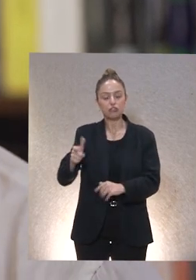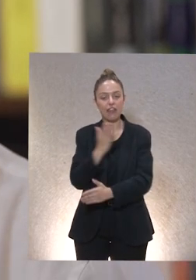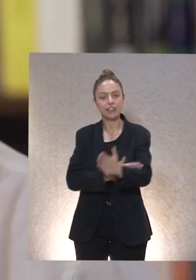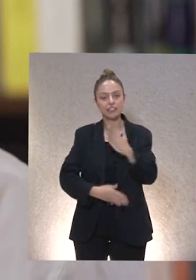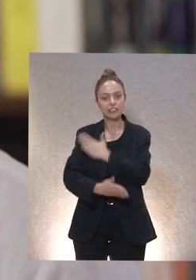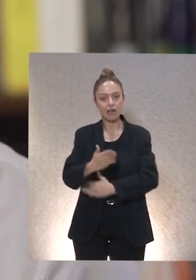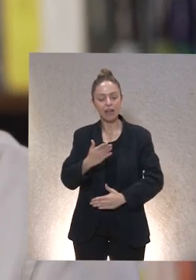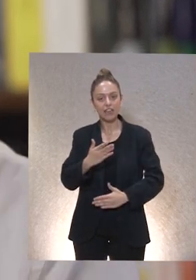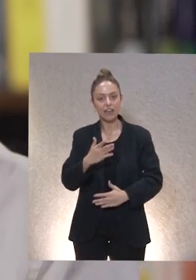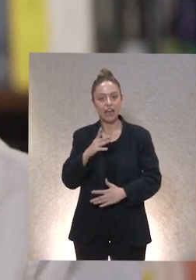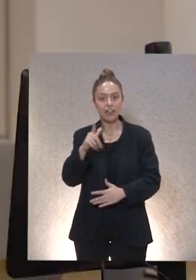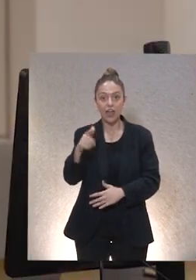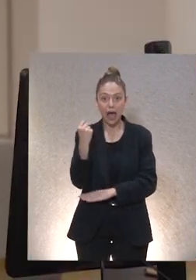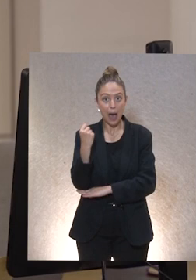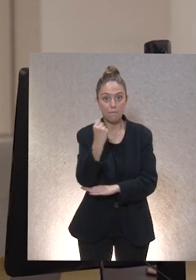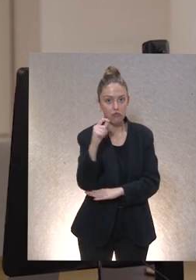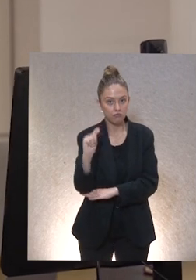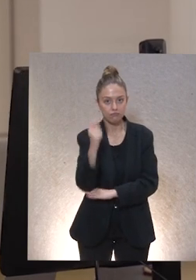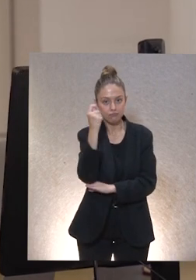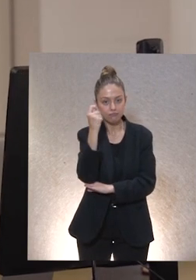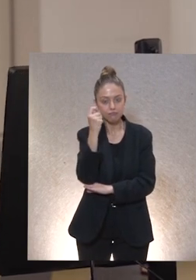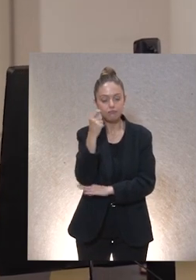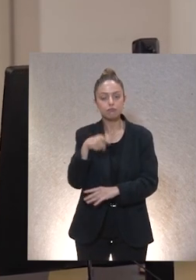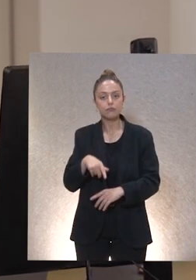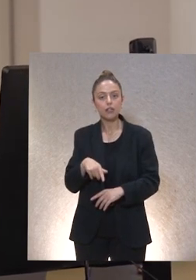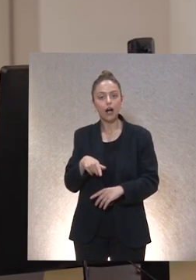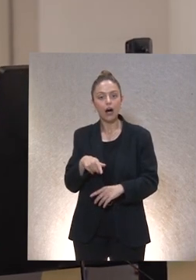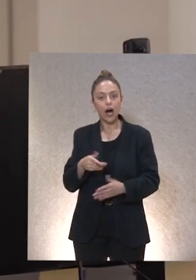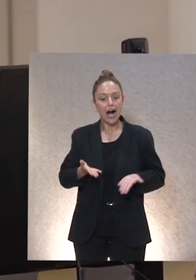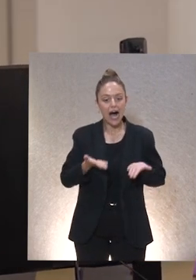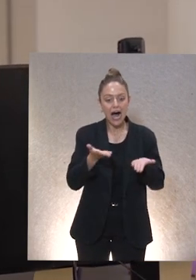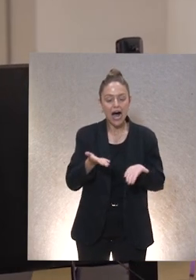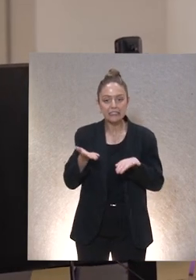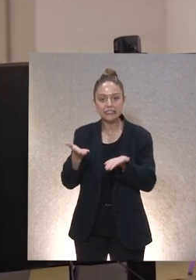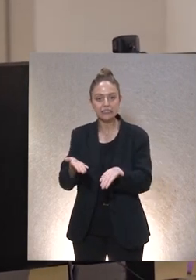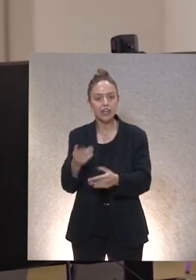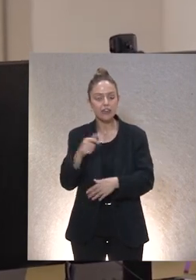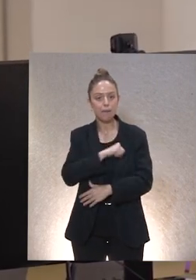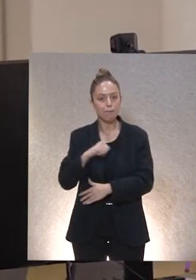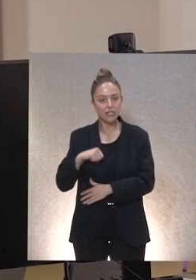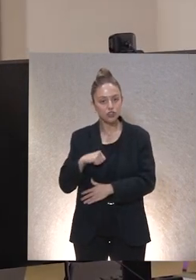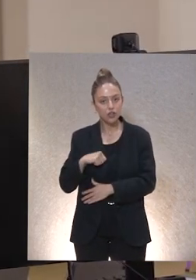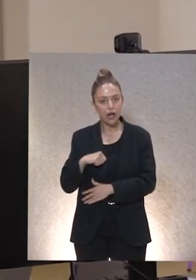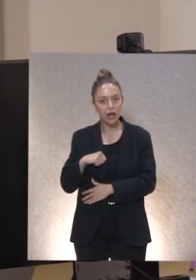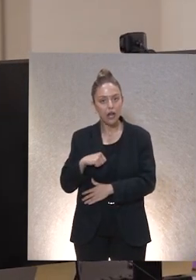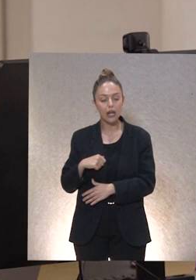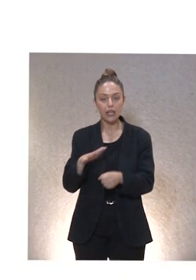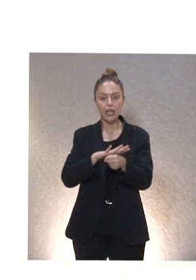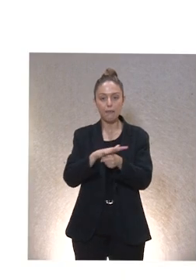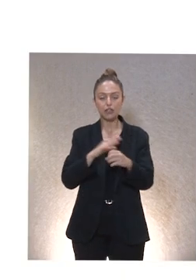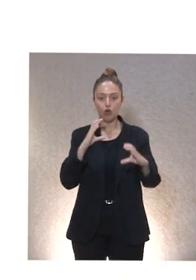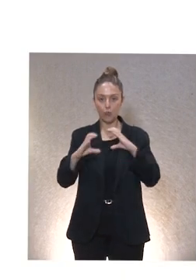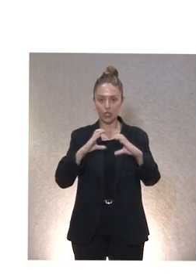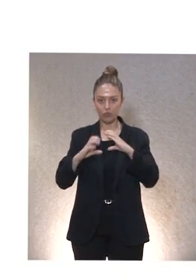en la obtención de apoyos, en la provisión de asistencia personal y en el ámbito de la comunicación.